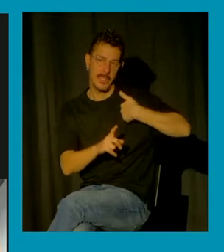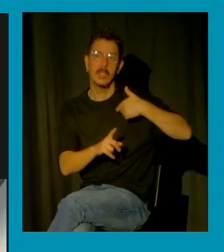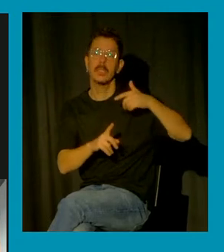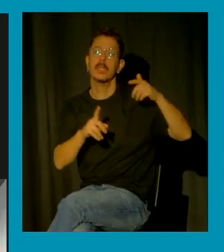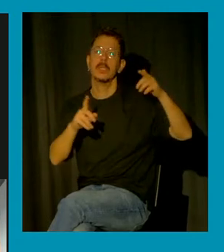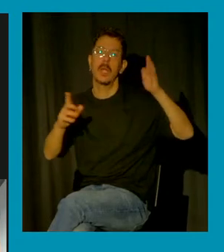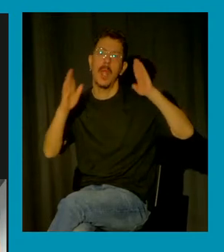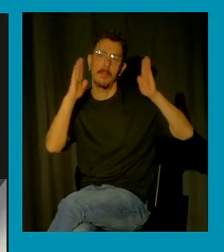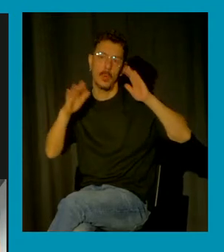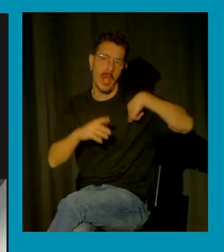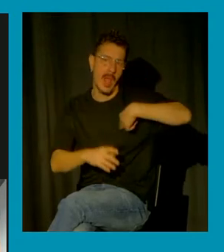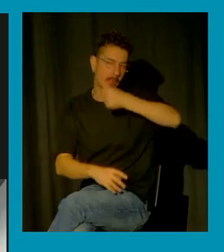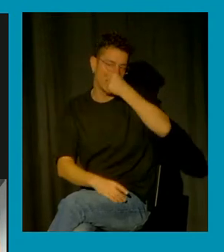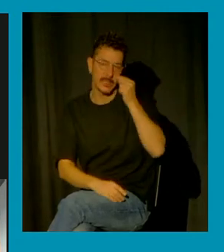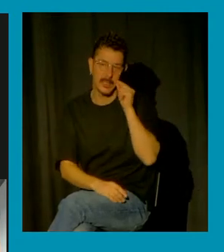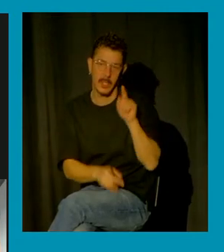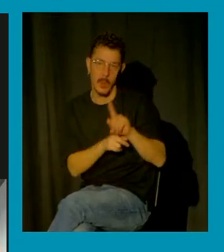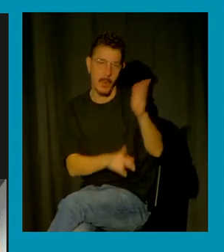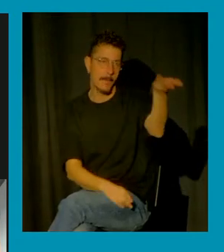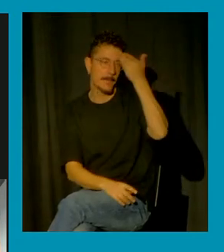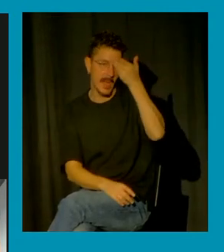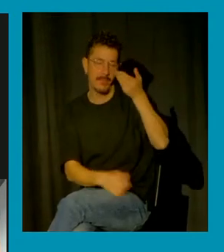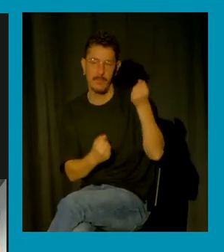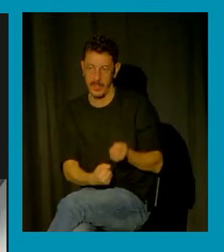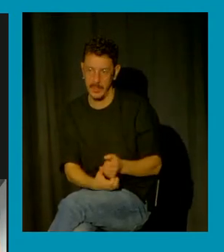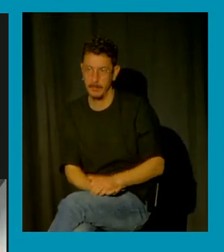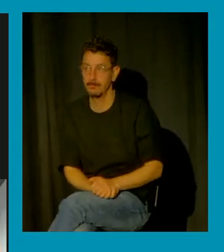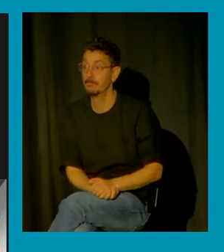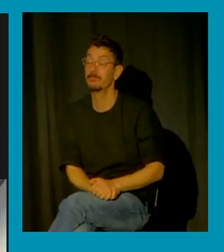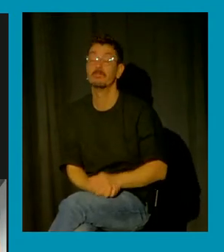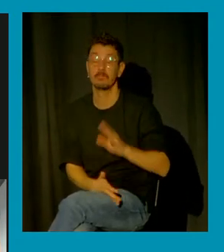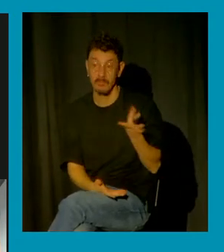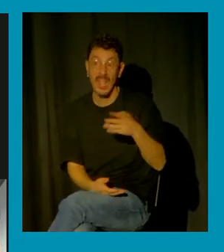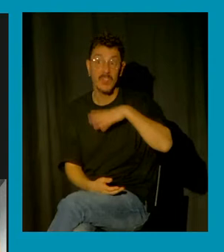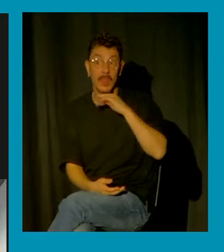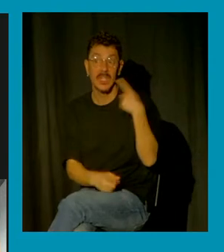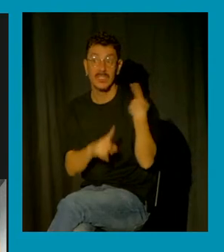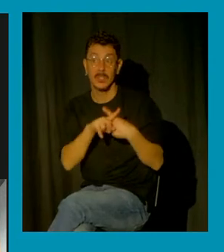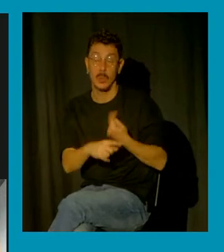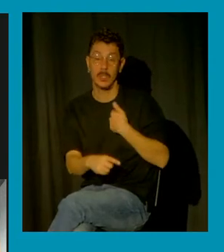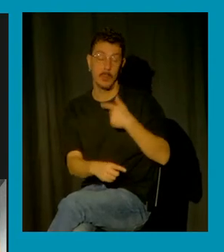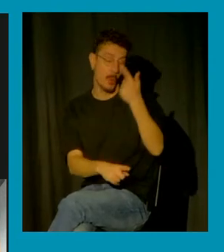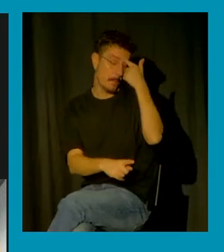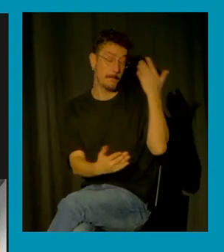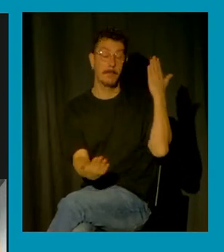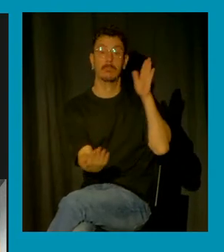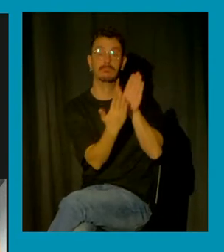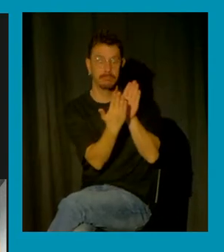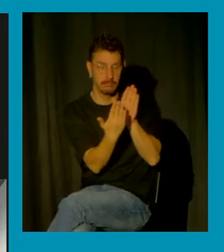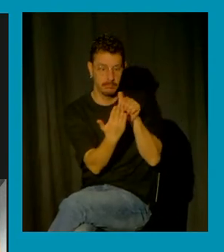relato que me puso de frente a la violencia sexual y por eso también la elección de esta imagen en la que